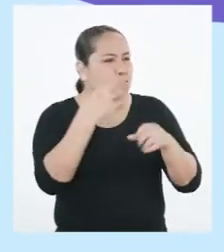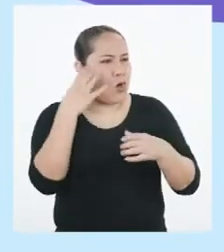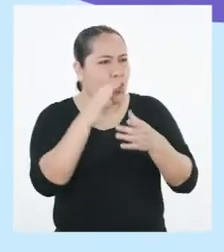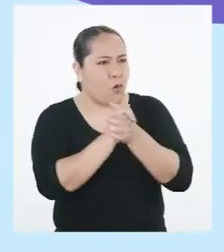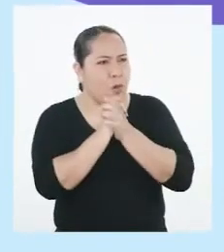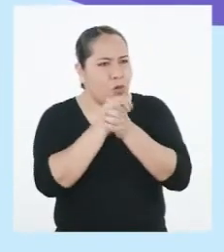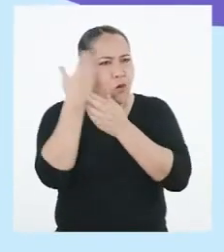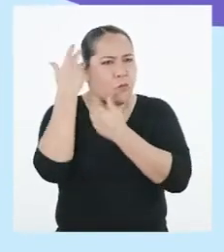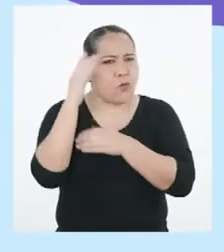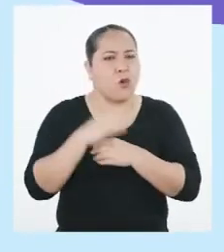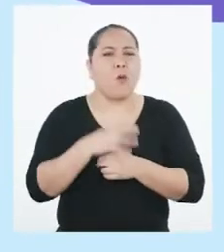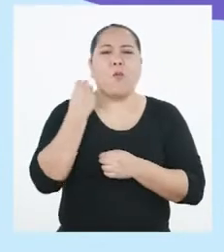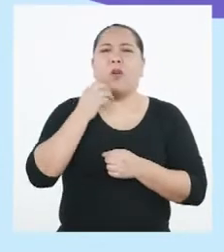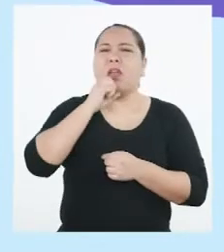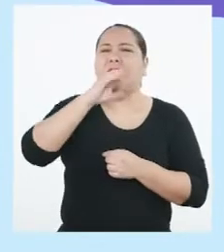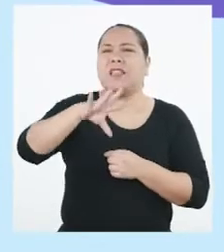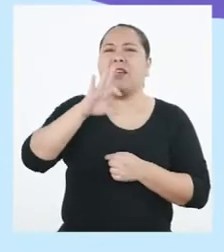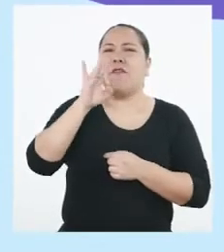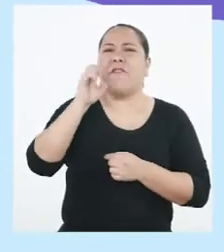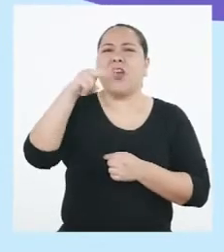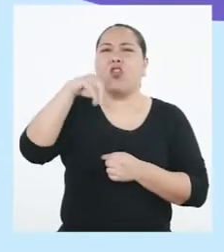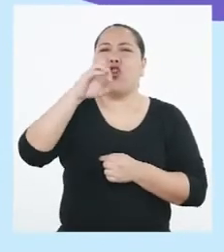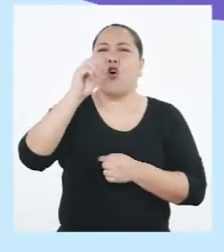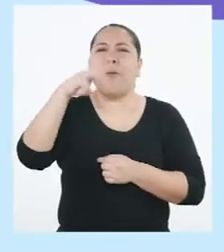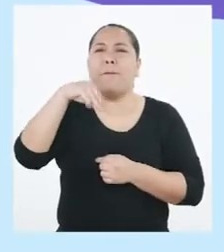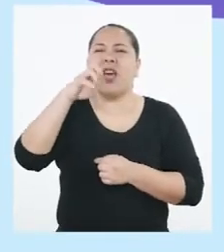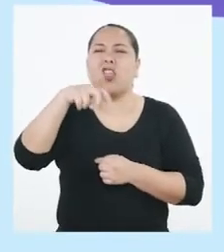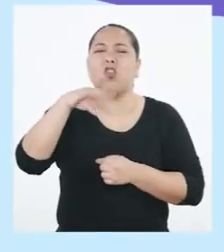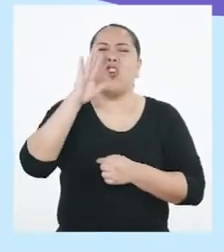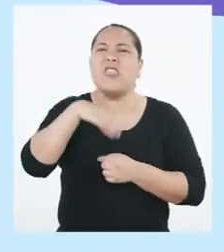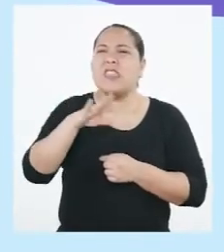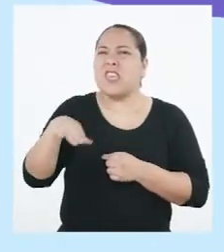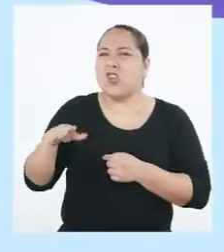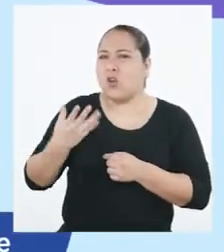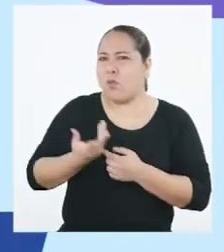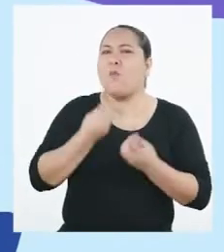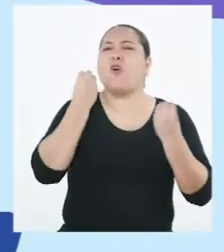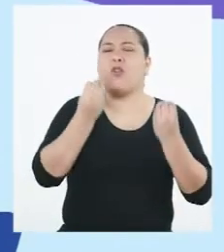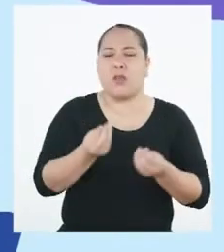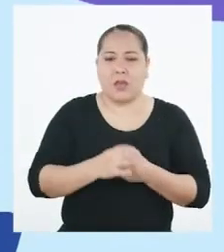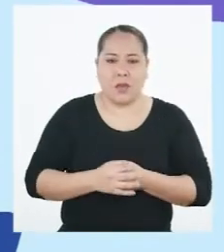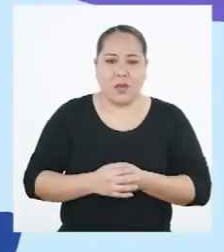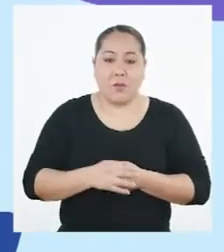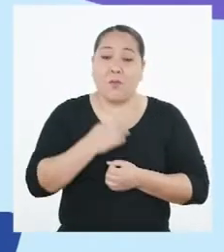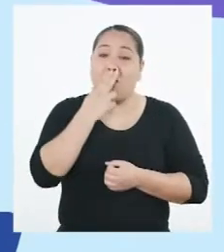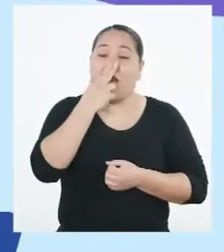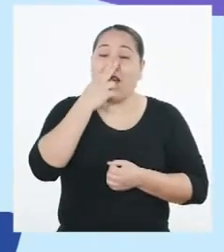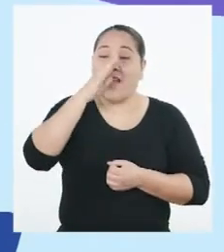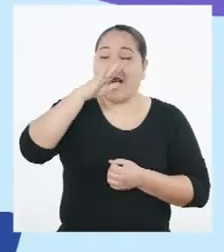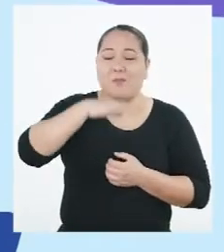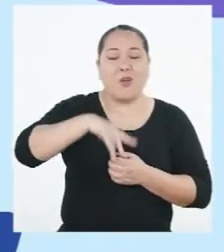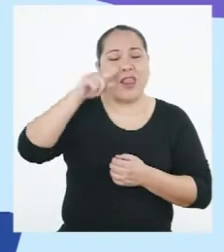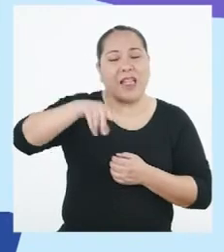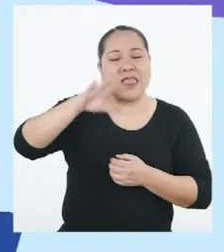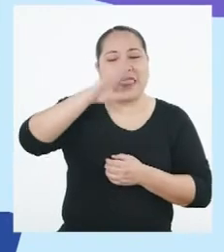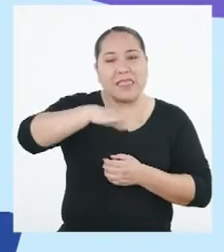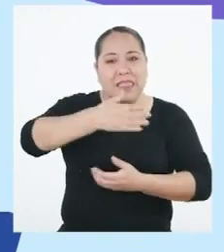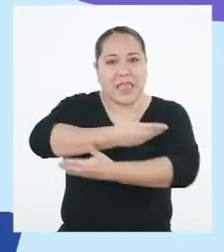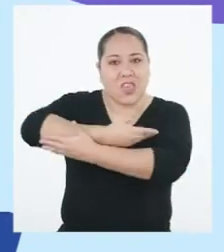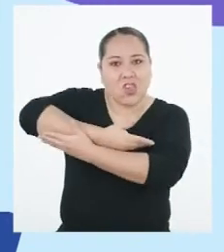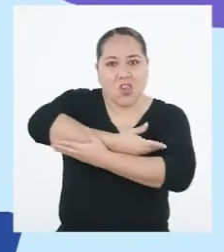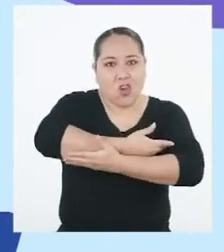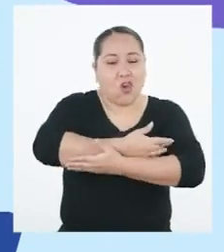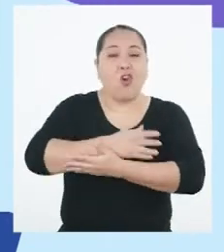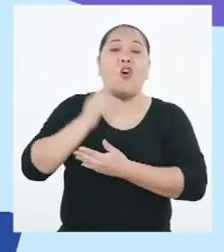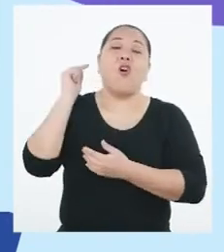compañero de Piura. ¿Por qué lo llaman el fenómeno del niño? Lo llaman fenómeno del niño por el niño Jesús, ya que este fenómeno